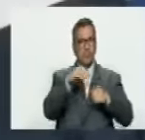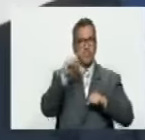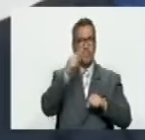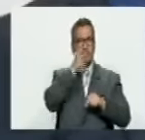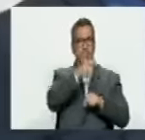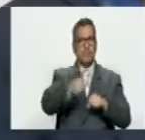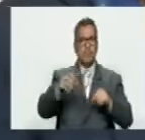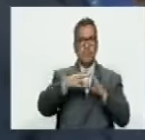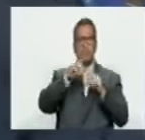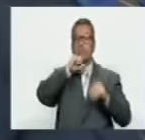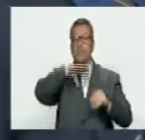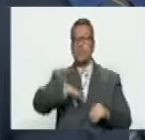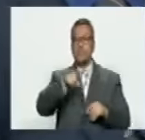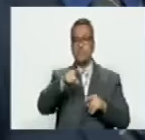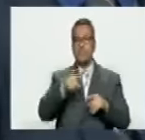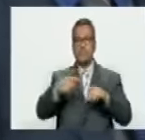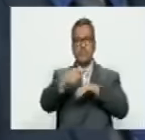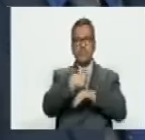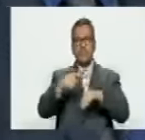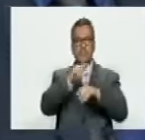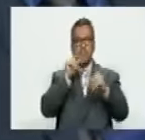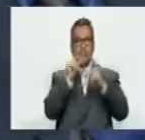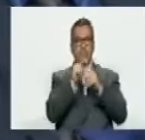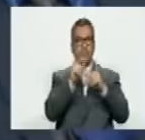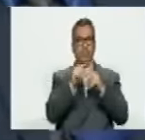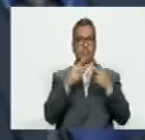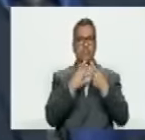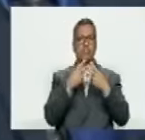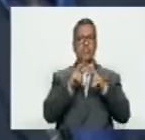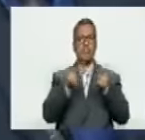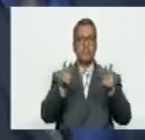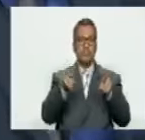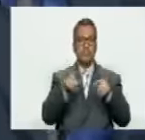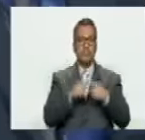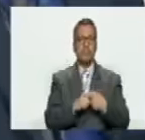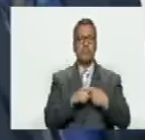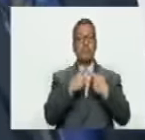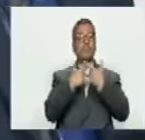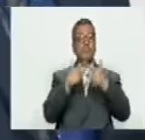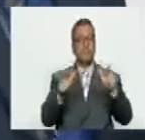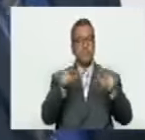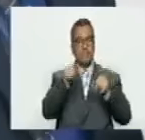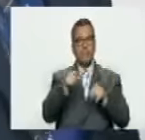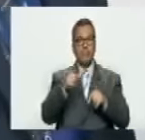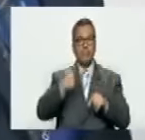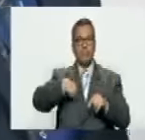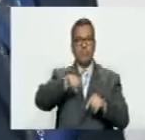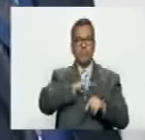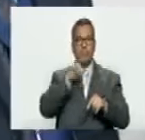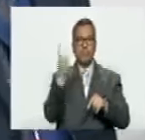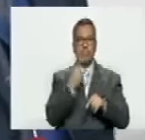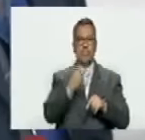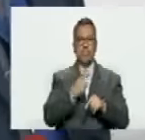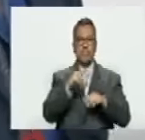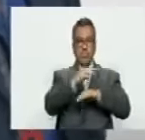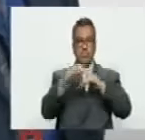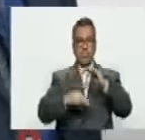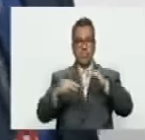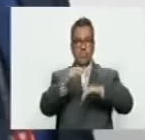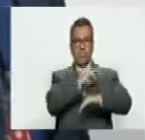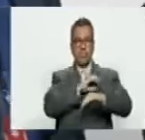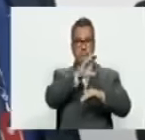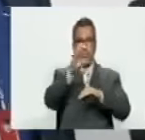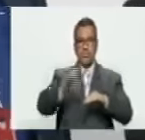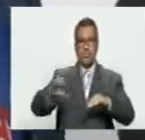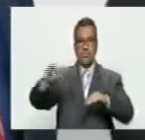es un historiador de los que buscan la palabra de la libertad se encuentra también con nosotros nuestro viceministro para el caribe